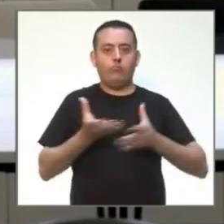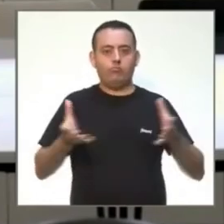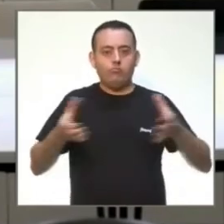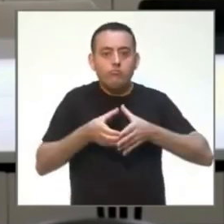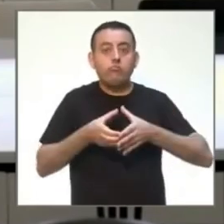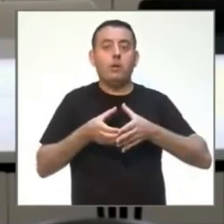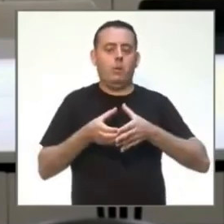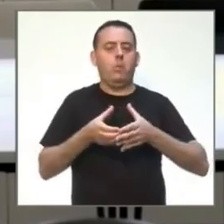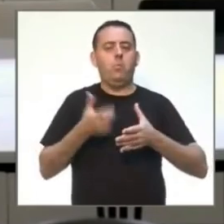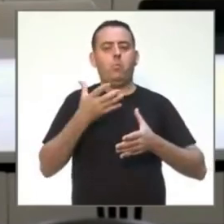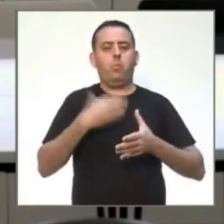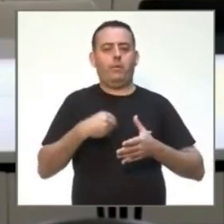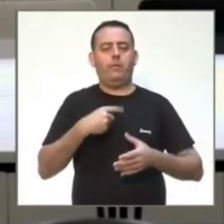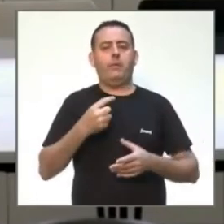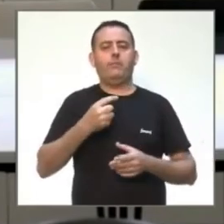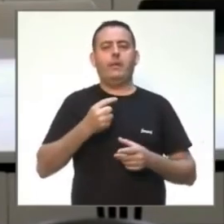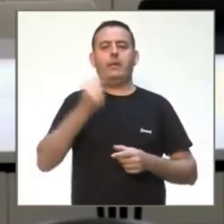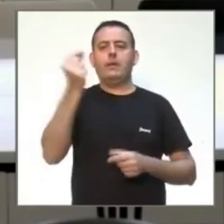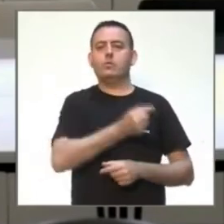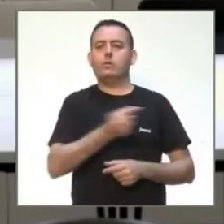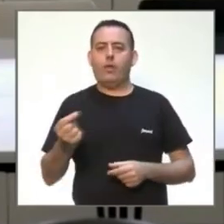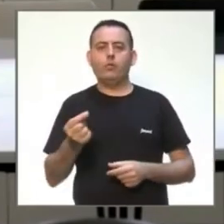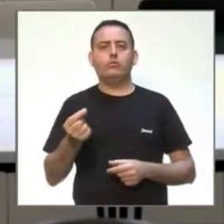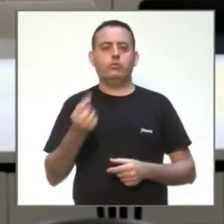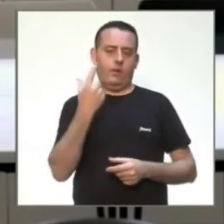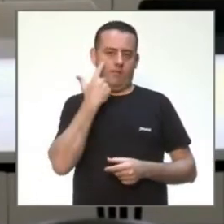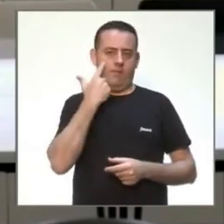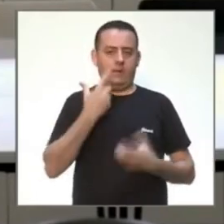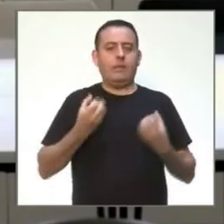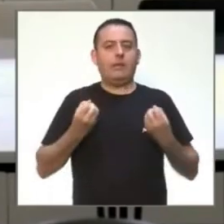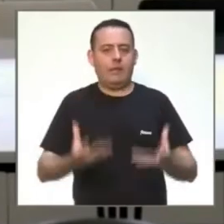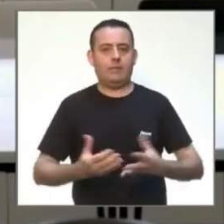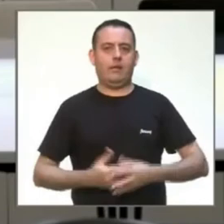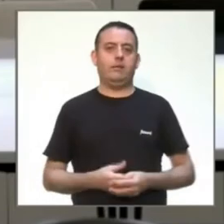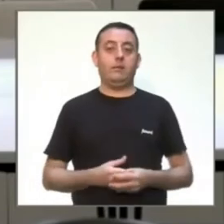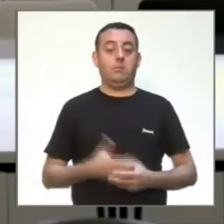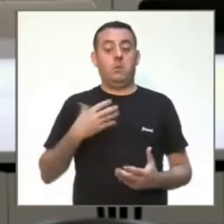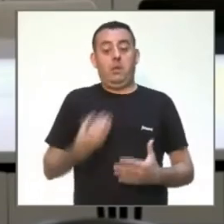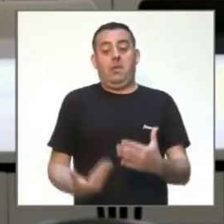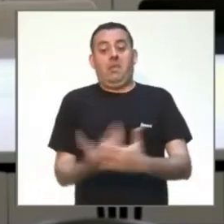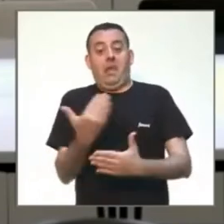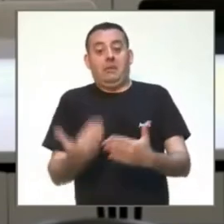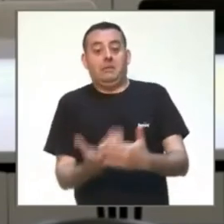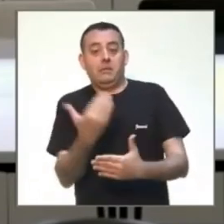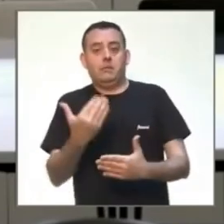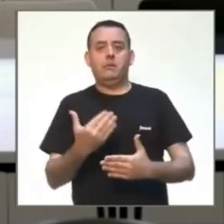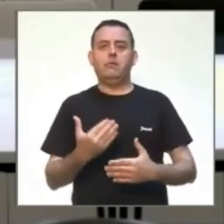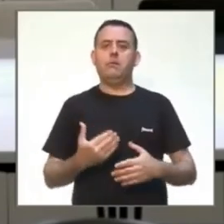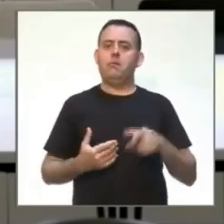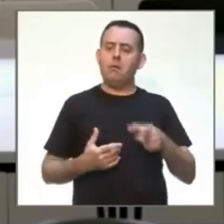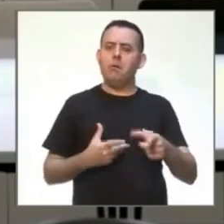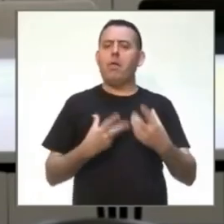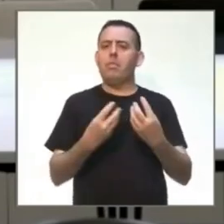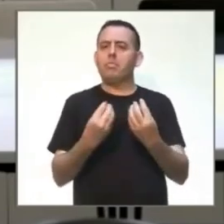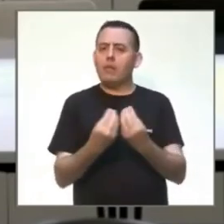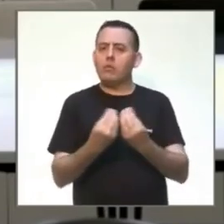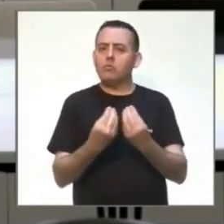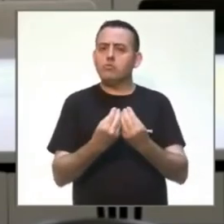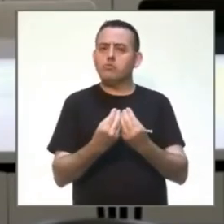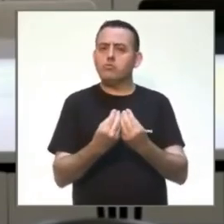y probablemente en muy pocos días tengamos ya una idea de si este tipo de nuevos datos